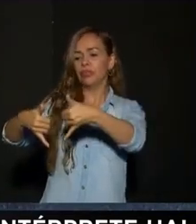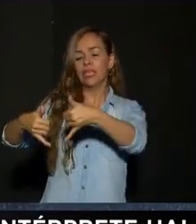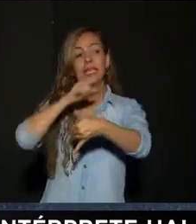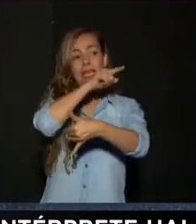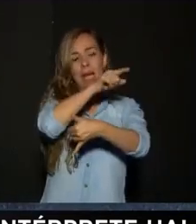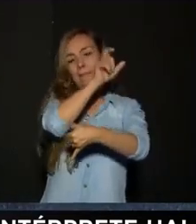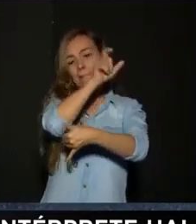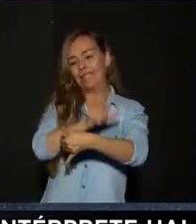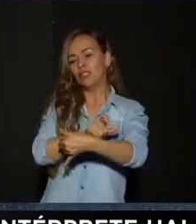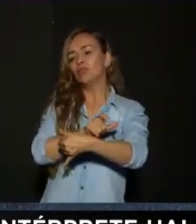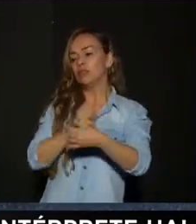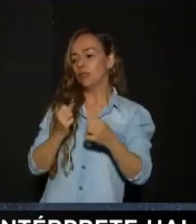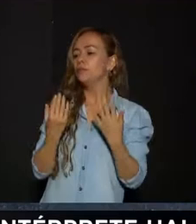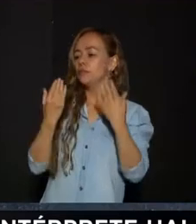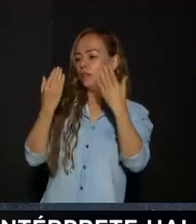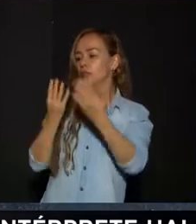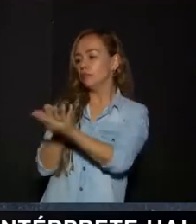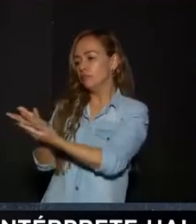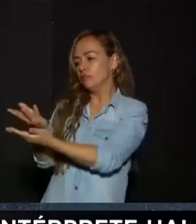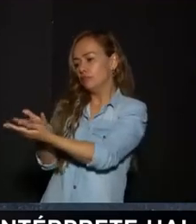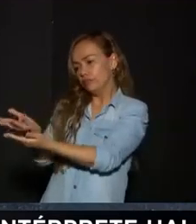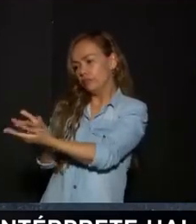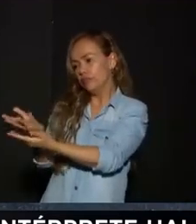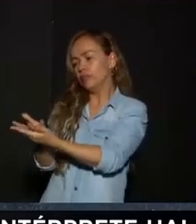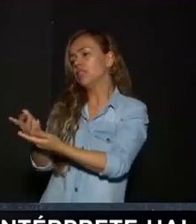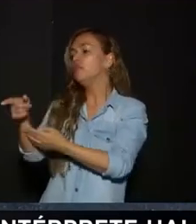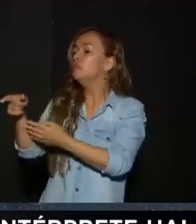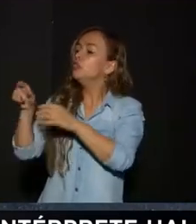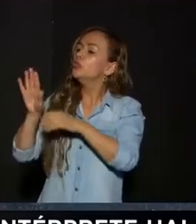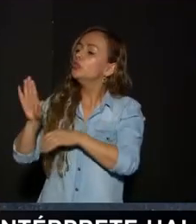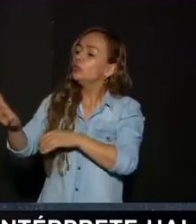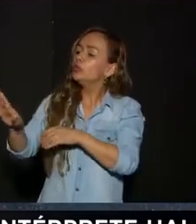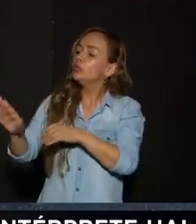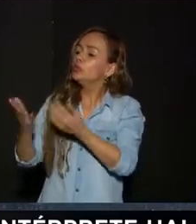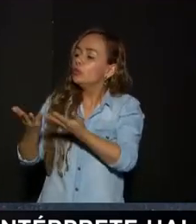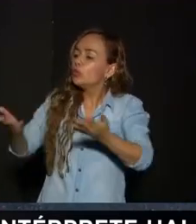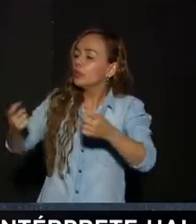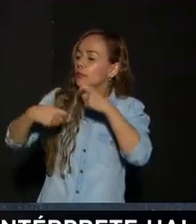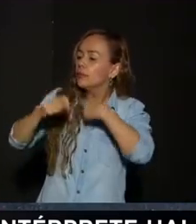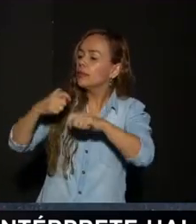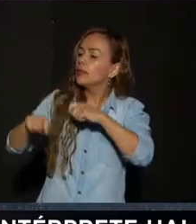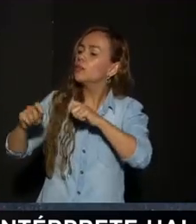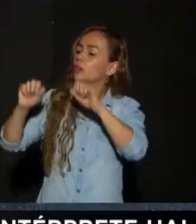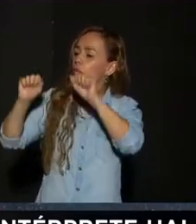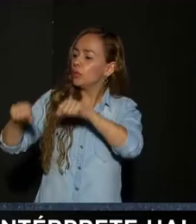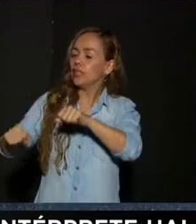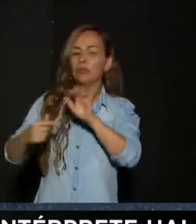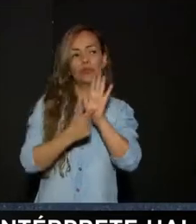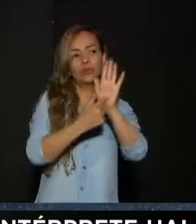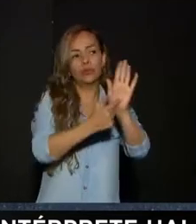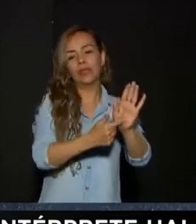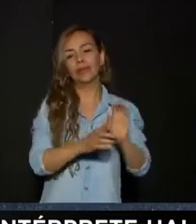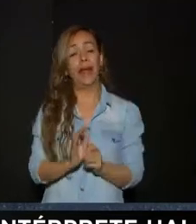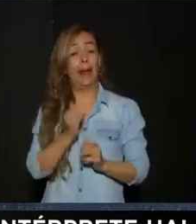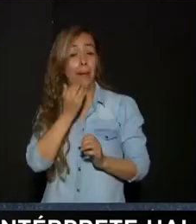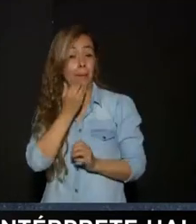Pueden tener una estética Que les permita publicar Para dar a conocer Los productos Que le regalen Un poquito de su visibilidad Porque pues digamos Un noticiero